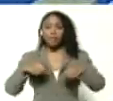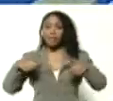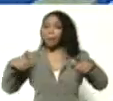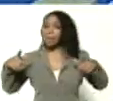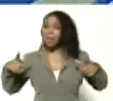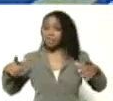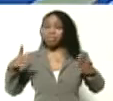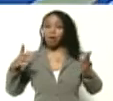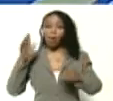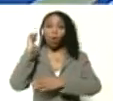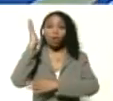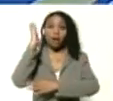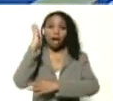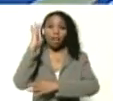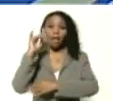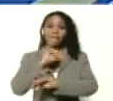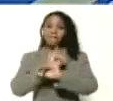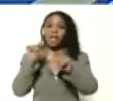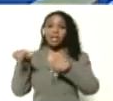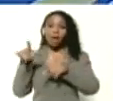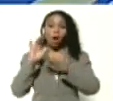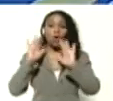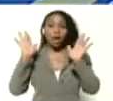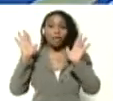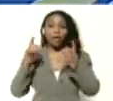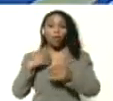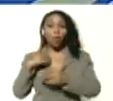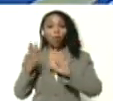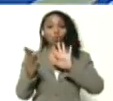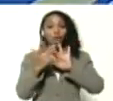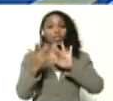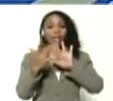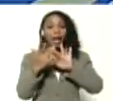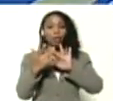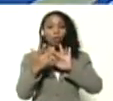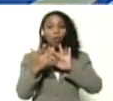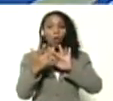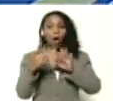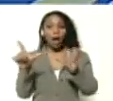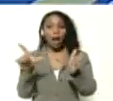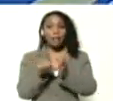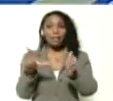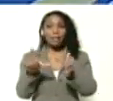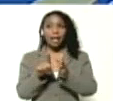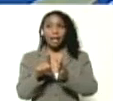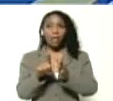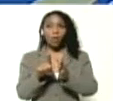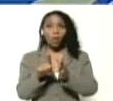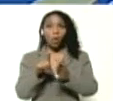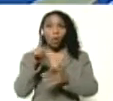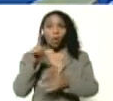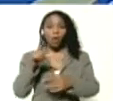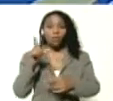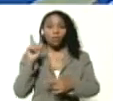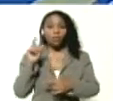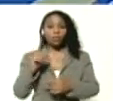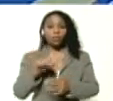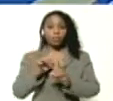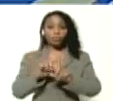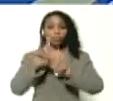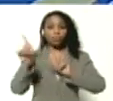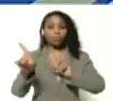¿verdad? vamos a culminar esta jornada con un pase a el liceo Fray Pedro de Ágreda